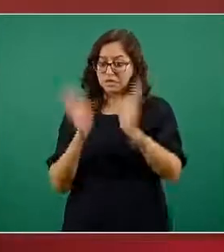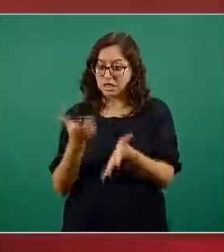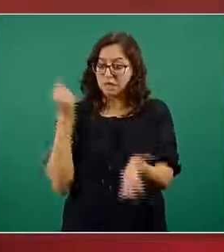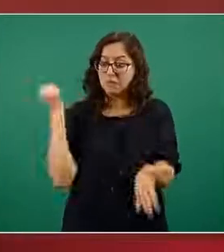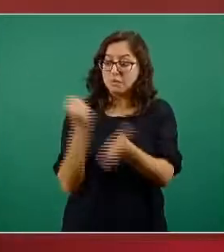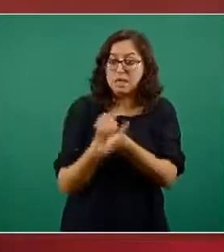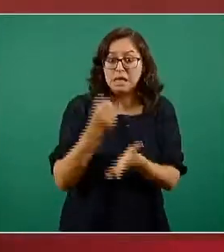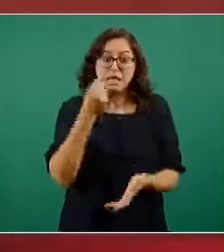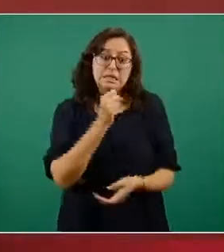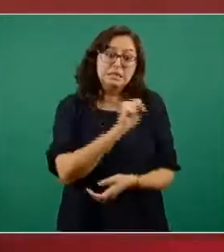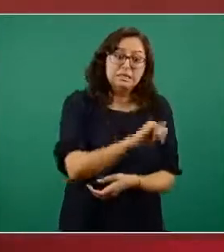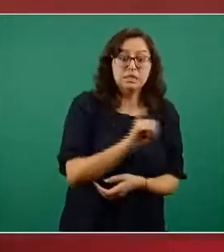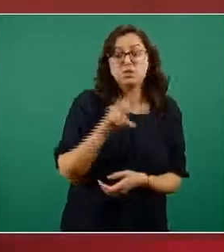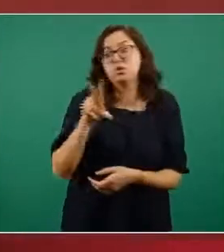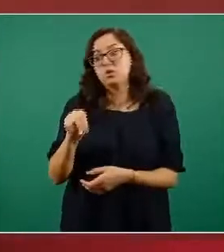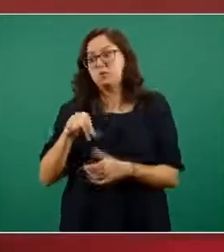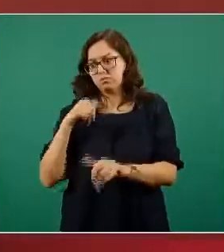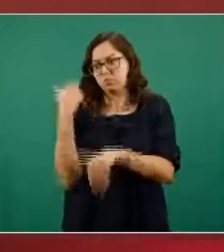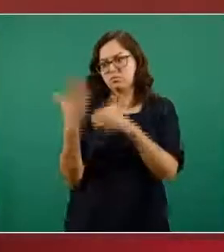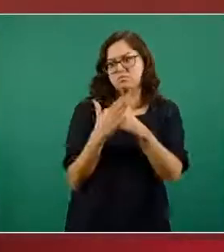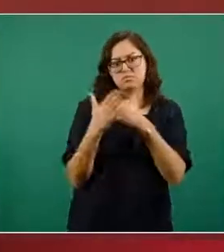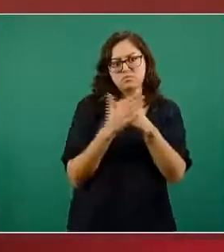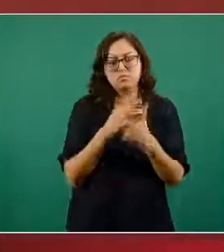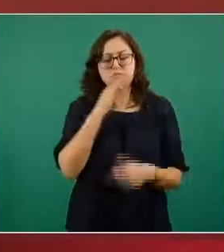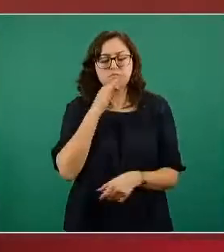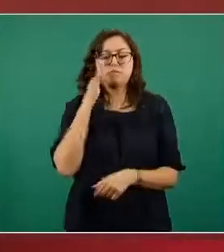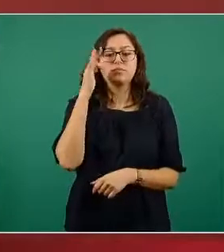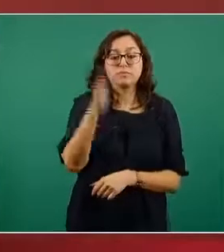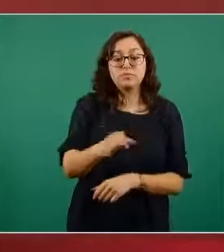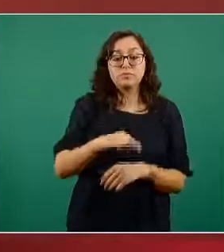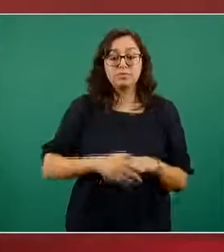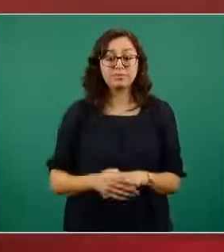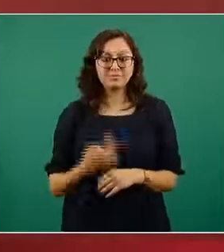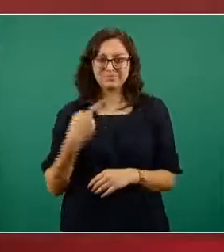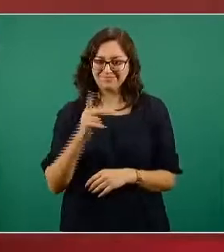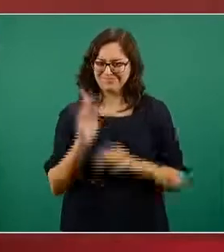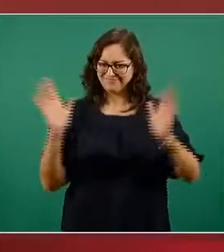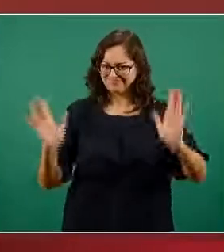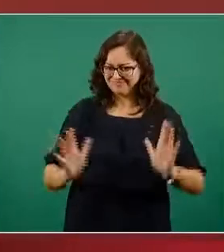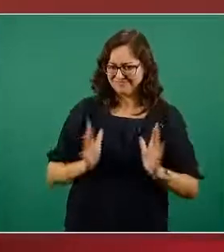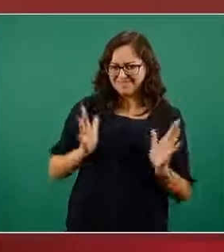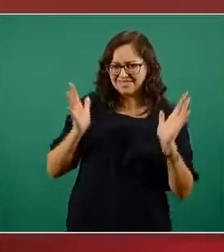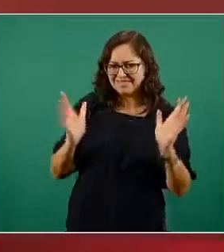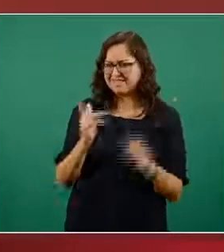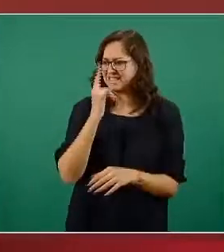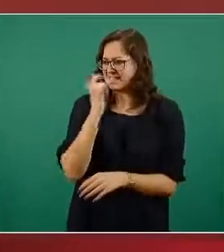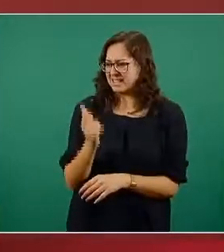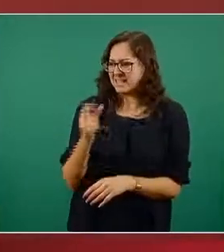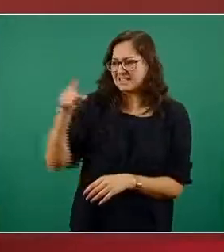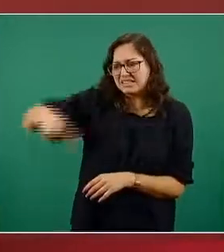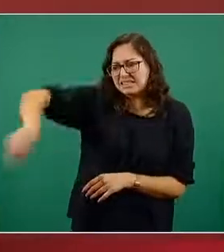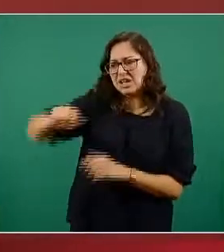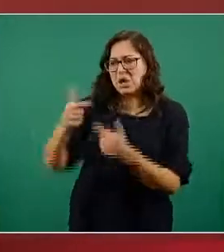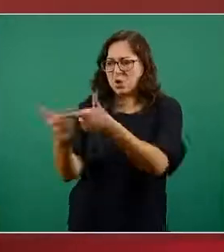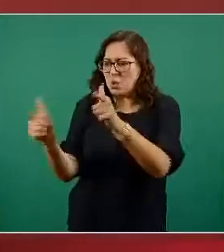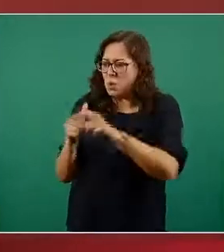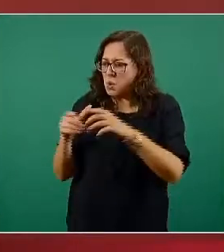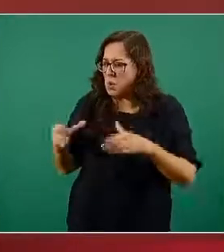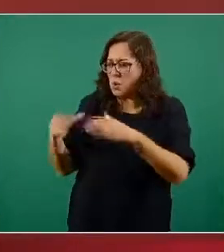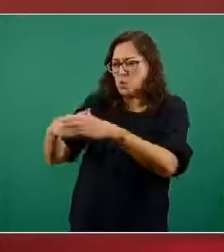estas han recibido autorización de uso de emergencia pero nos llama la atención como hay un segmento muy especial